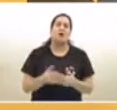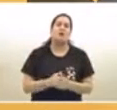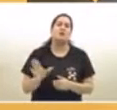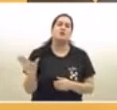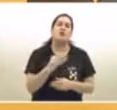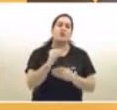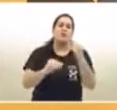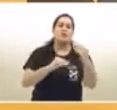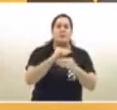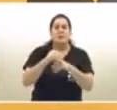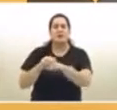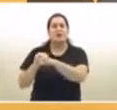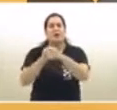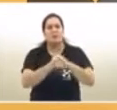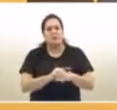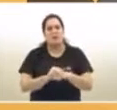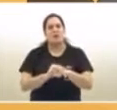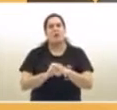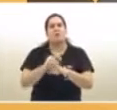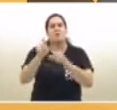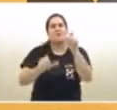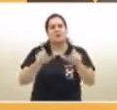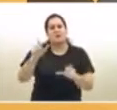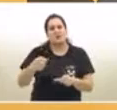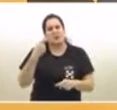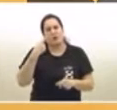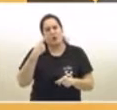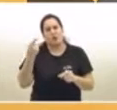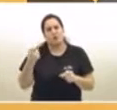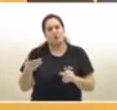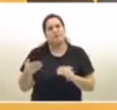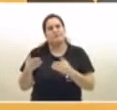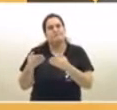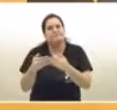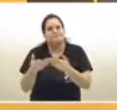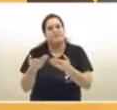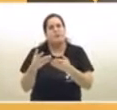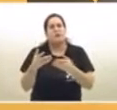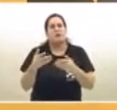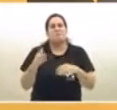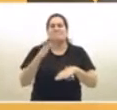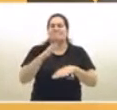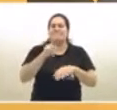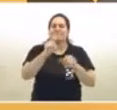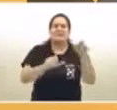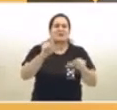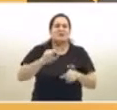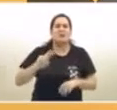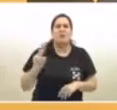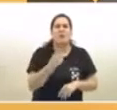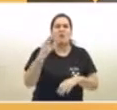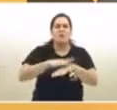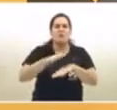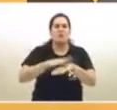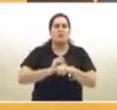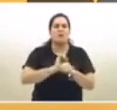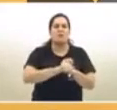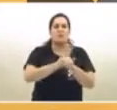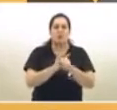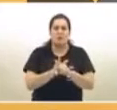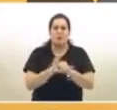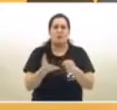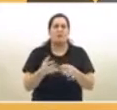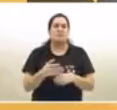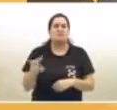los familiares, amigos, gente cercana a quienes fallecieron a causa del coronavirus, que son los que, sin duda, más sufren esta